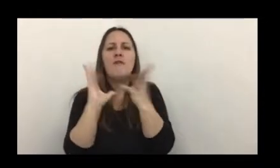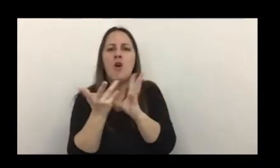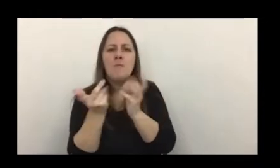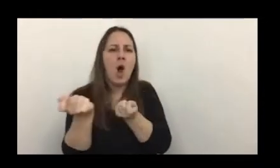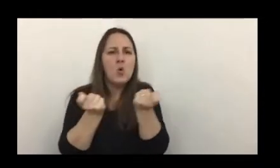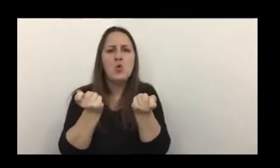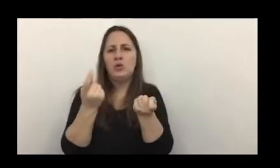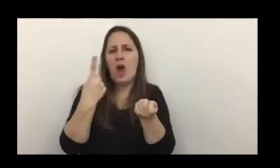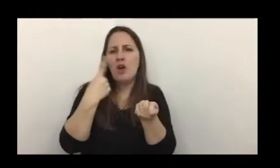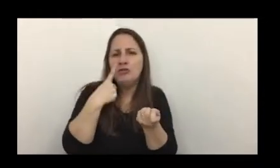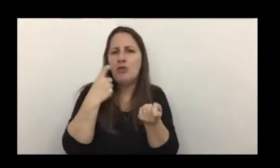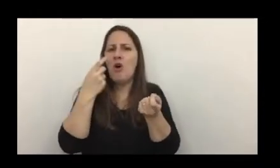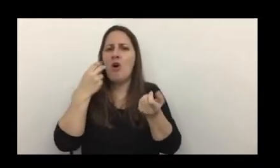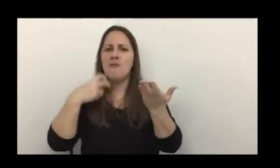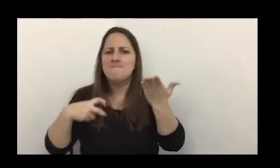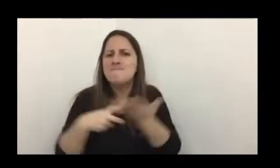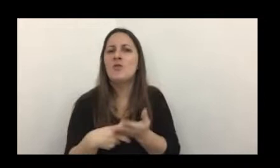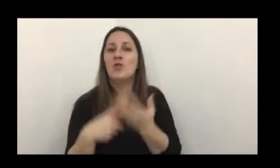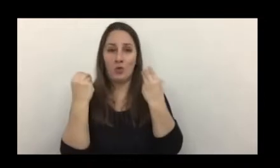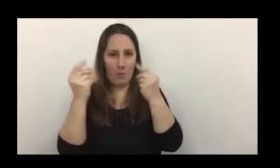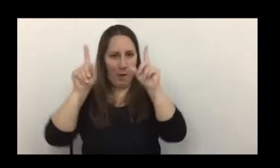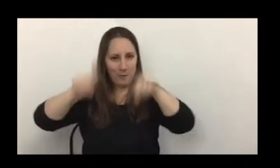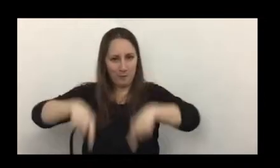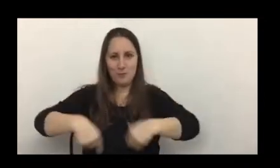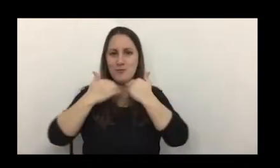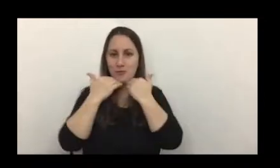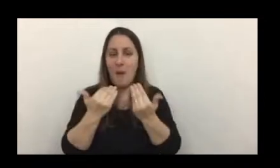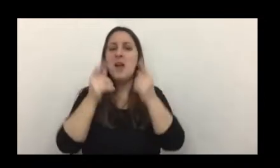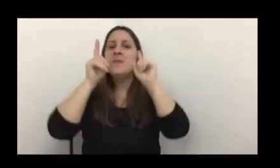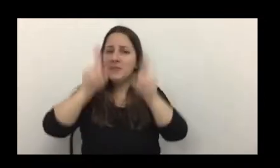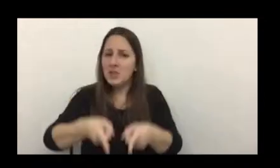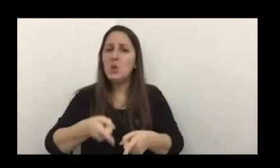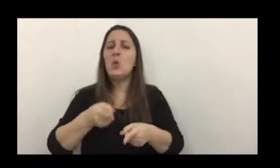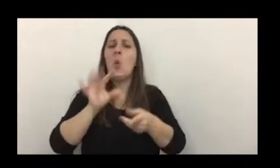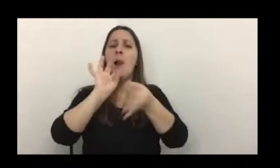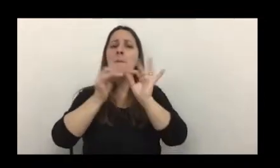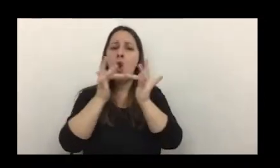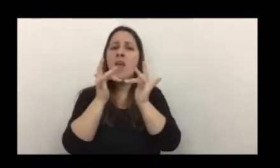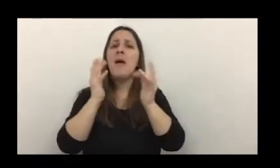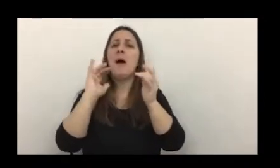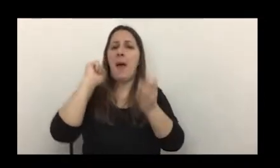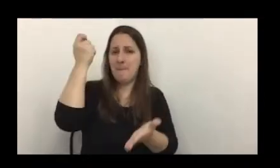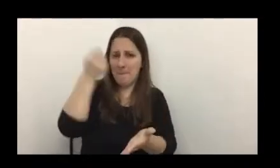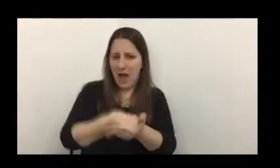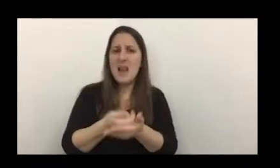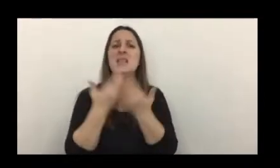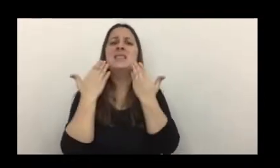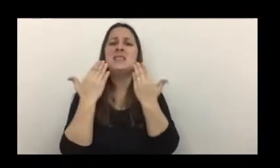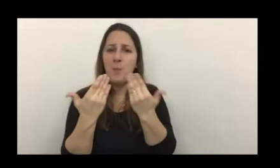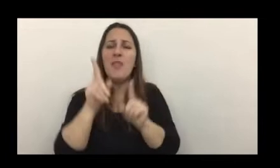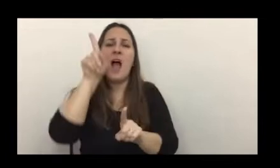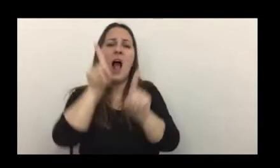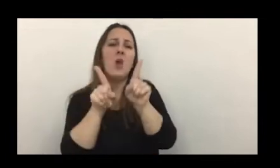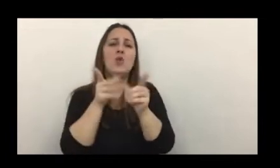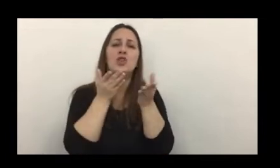fiscalización. A pesar de ello, se aceptan las criptomonedas como medio de pago para adquirir ciertos bienes y